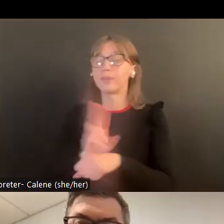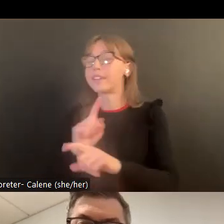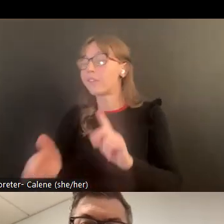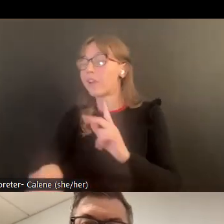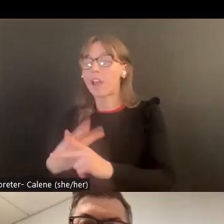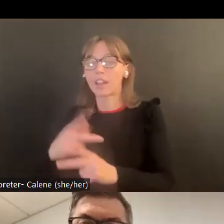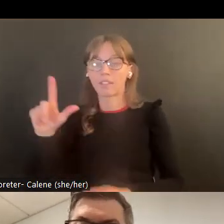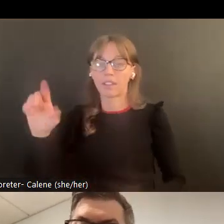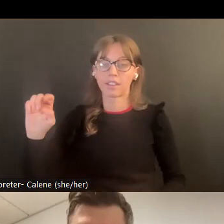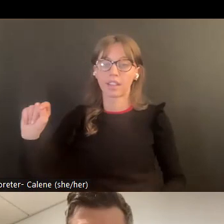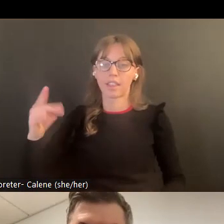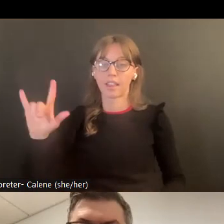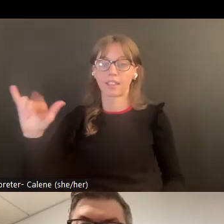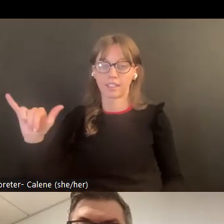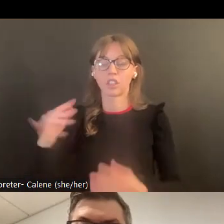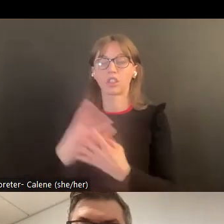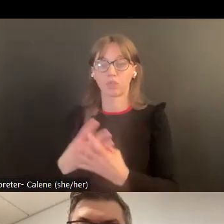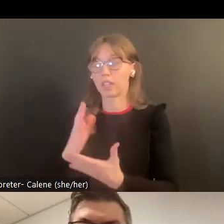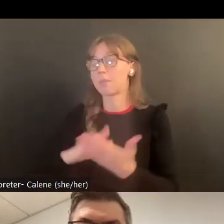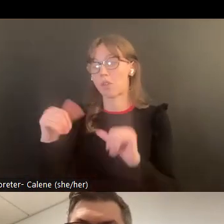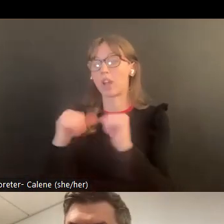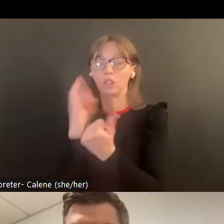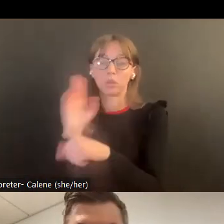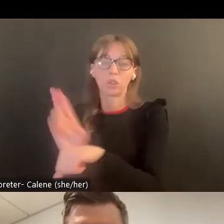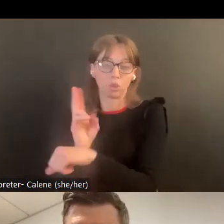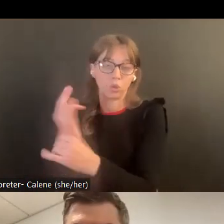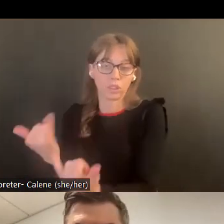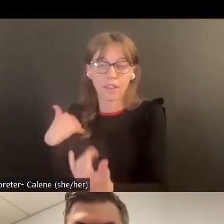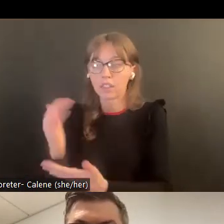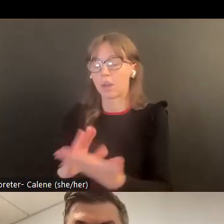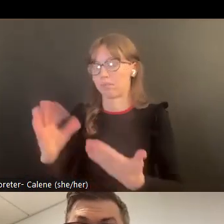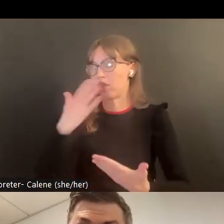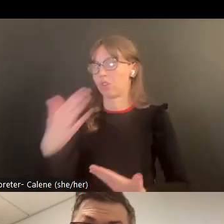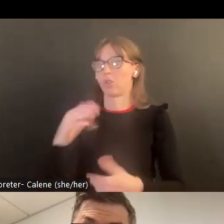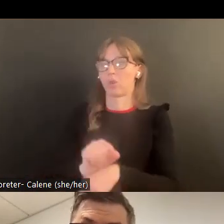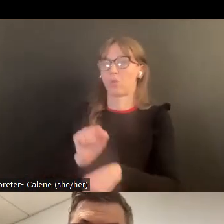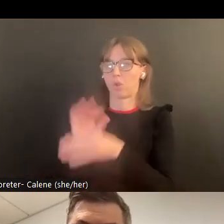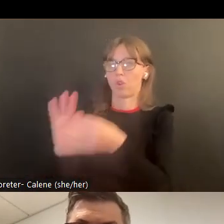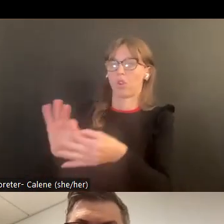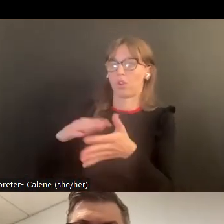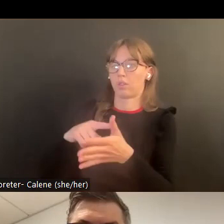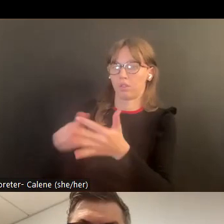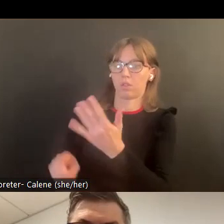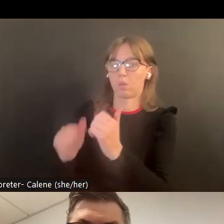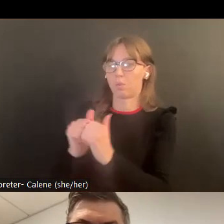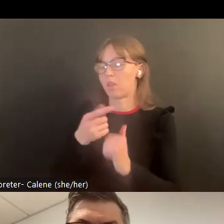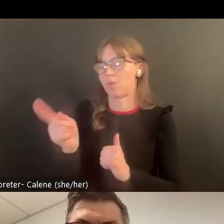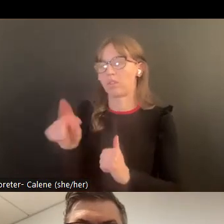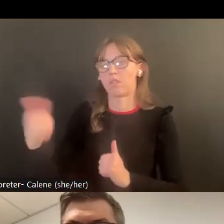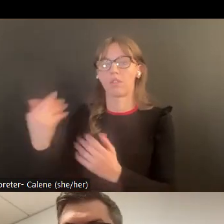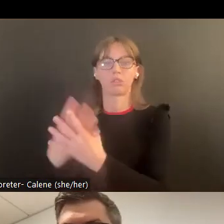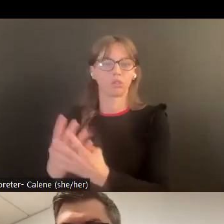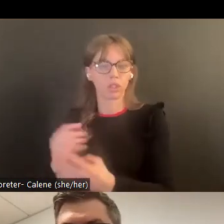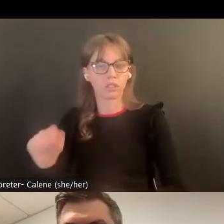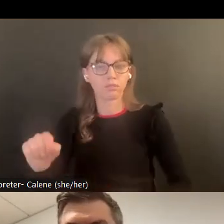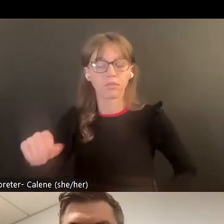esos asesoramientos de letalidad entonces hay otra agencia que usan diferentes asesoramientos de letalidad